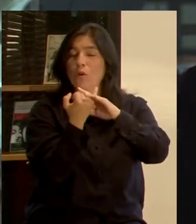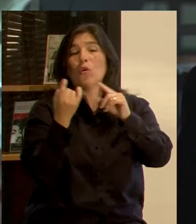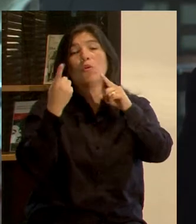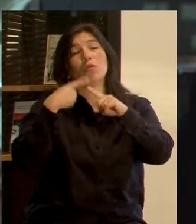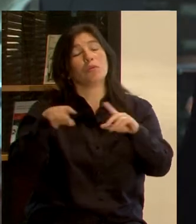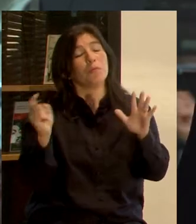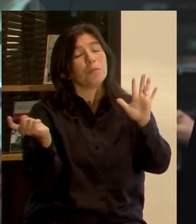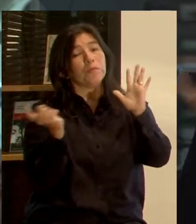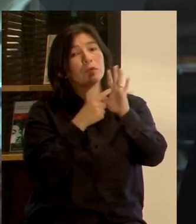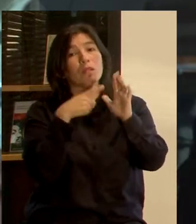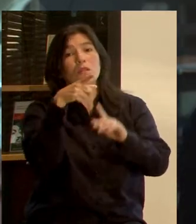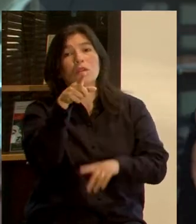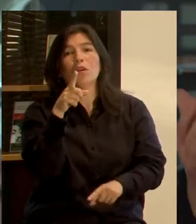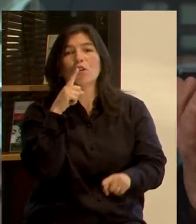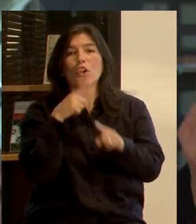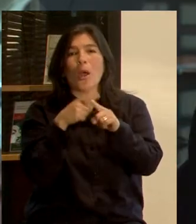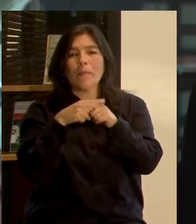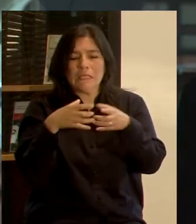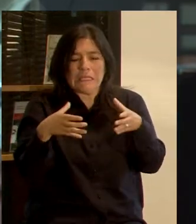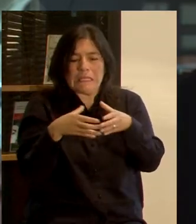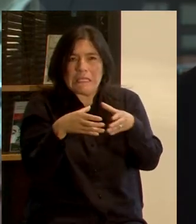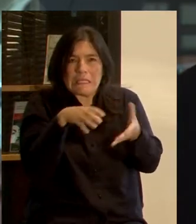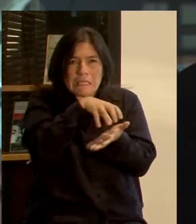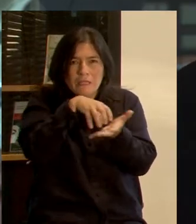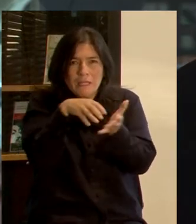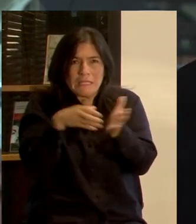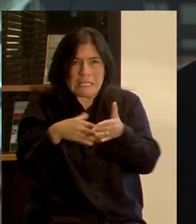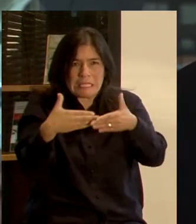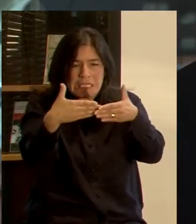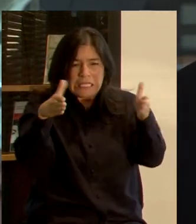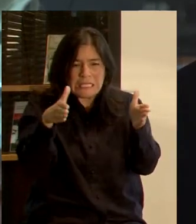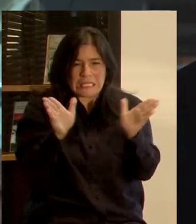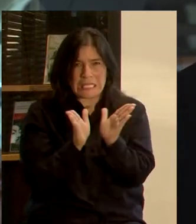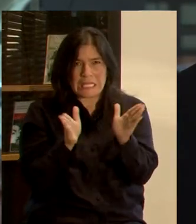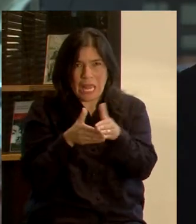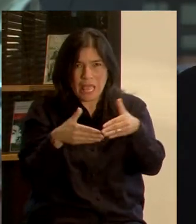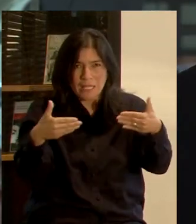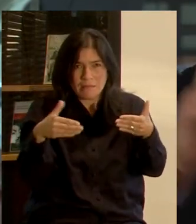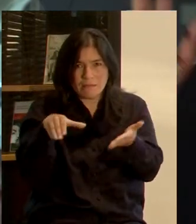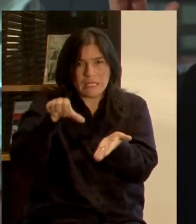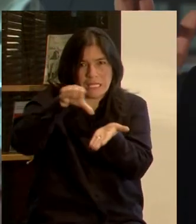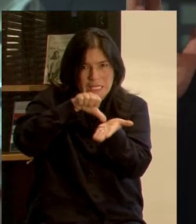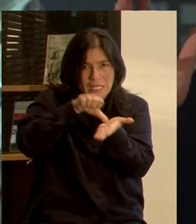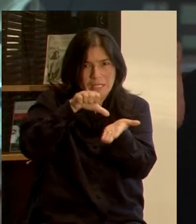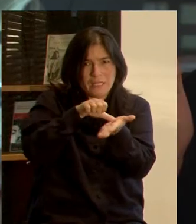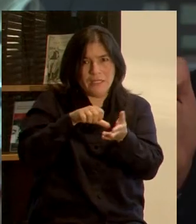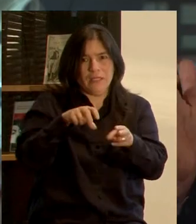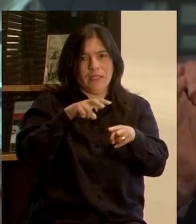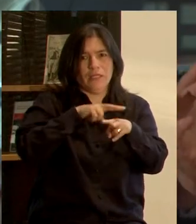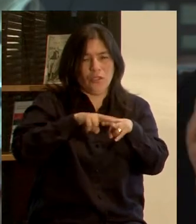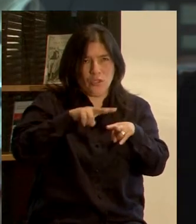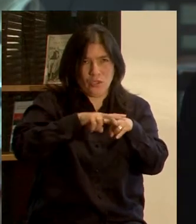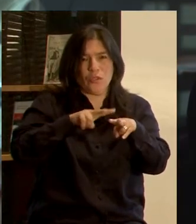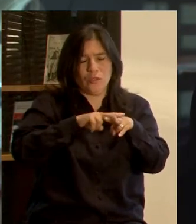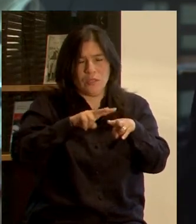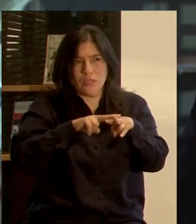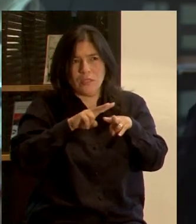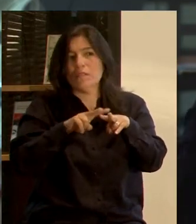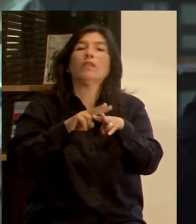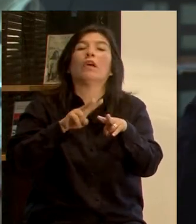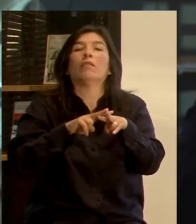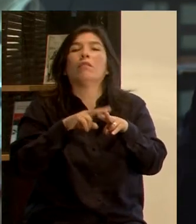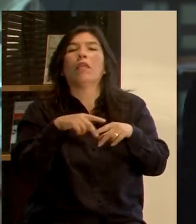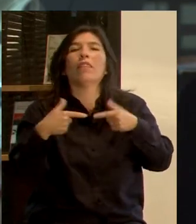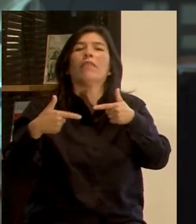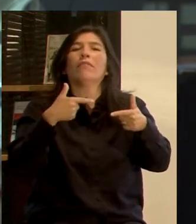se ha generado con los denominados guetos verticales en la estación central. Soluciones, entre comillas, que yo veo en los debates